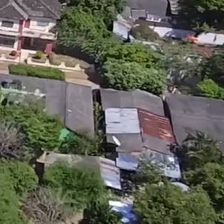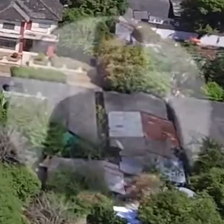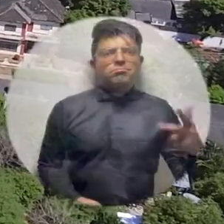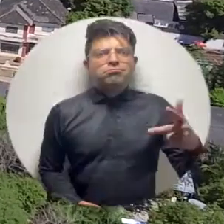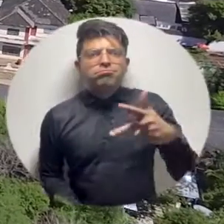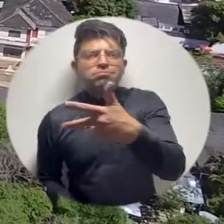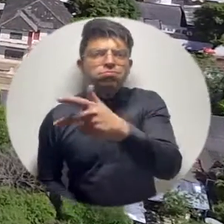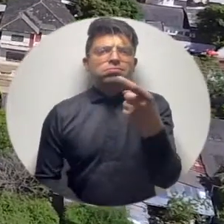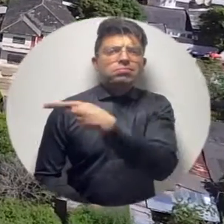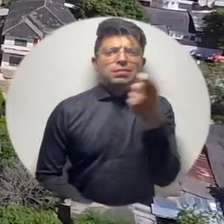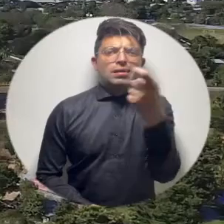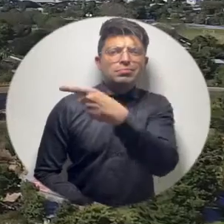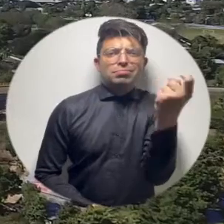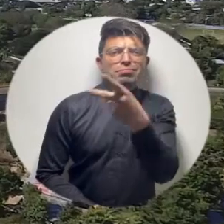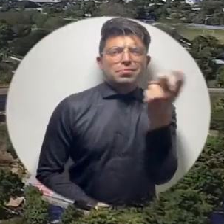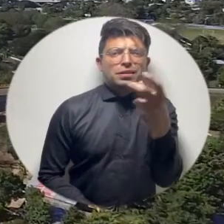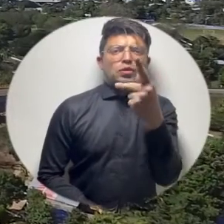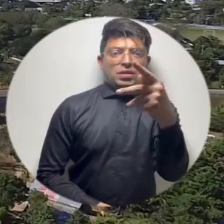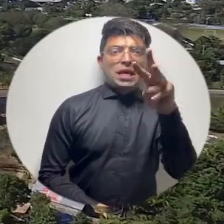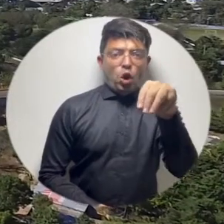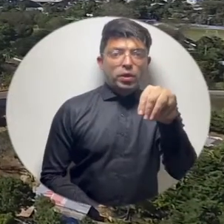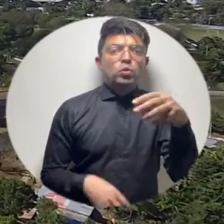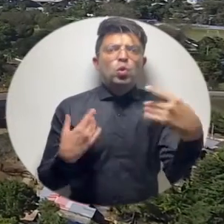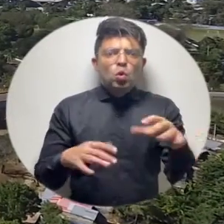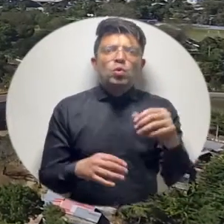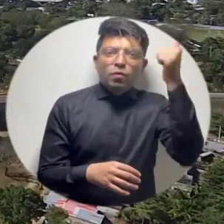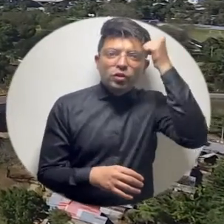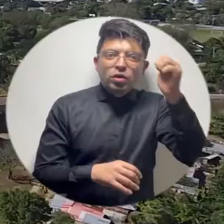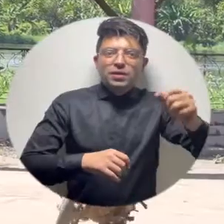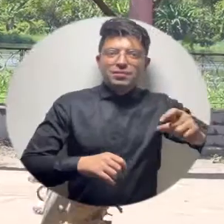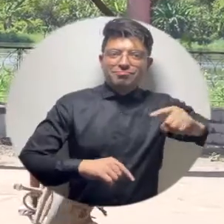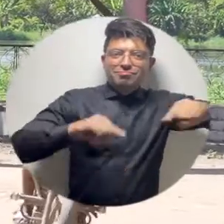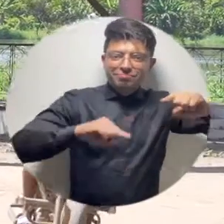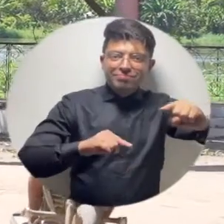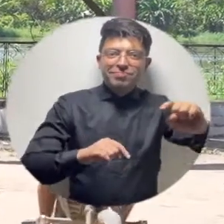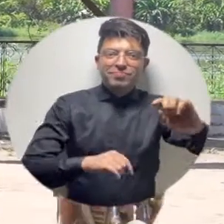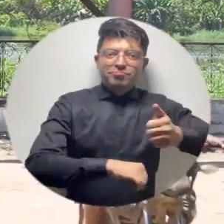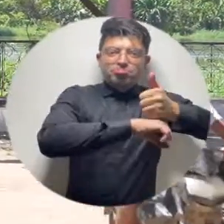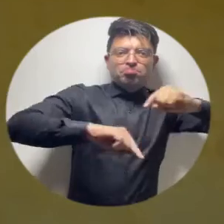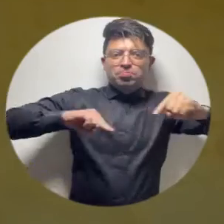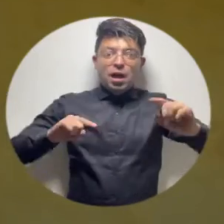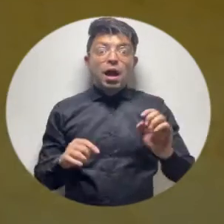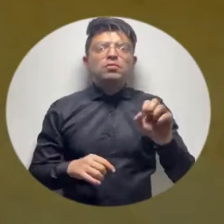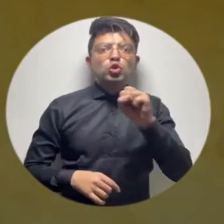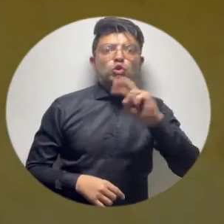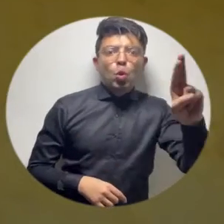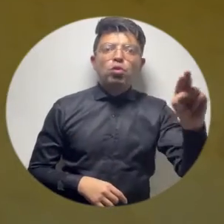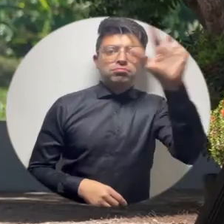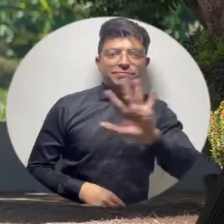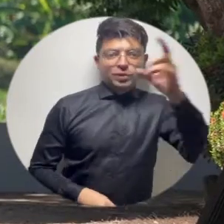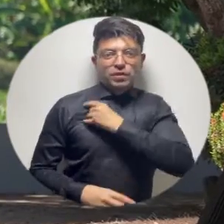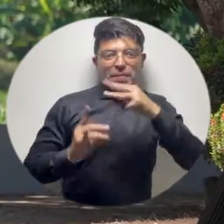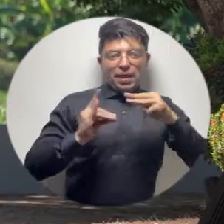Luego de recorrer cientos de kilómetros, un equipo de docentes y directivos de la Universidad del Magdalena llegaron hasta el sur del departamento,